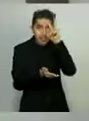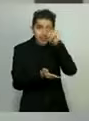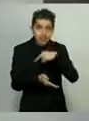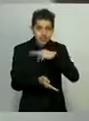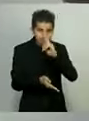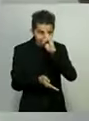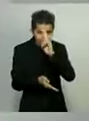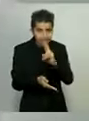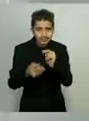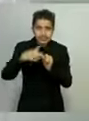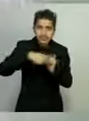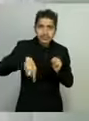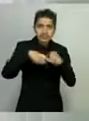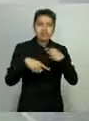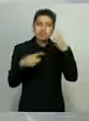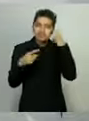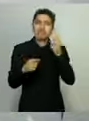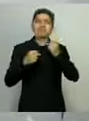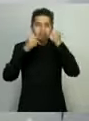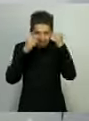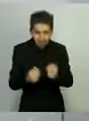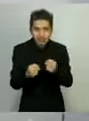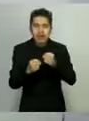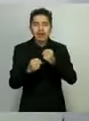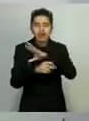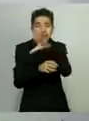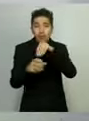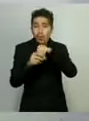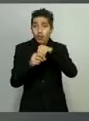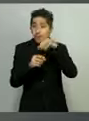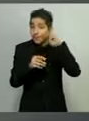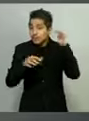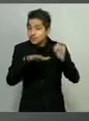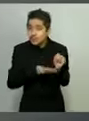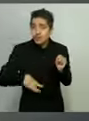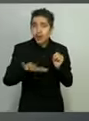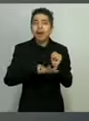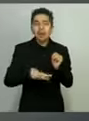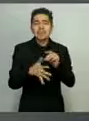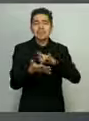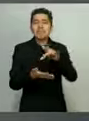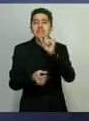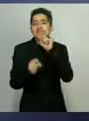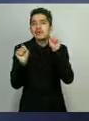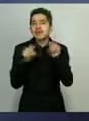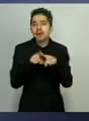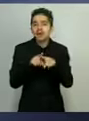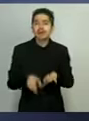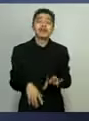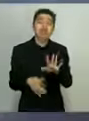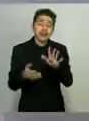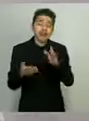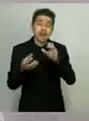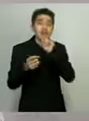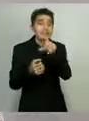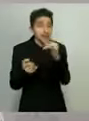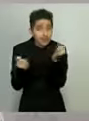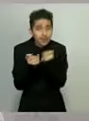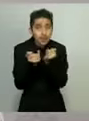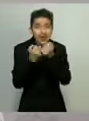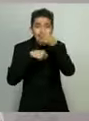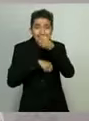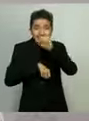Estoy seguro también que todo el pueblo michoacano se los brinda. Lo mismo a nuestra